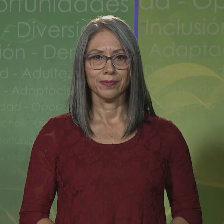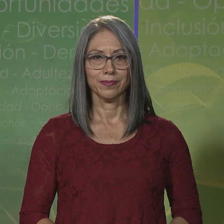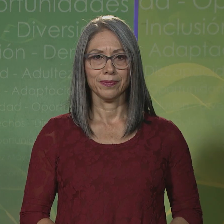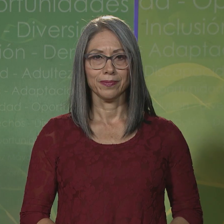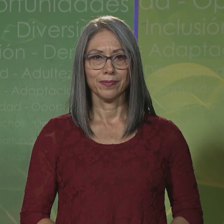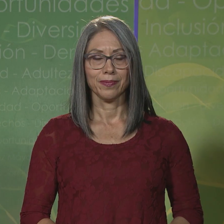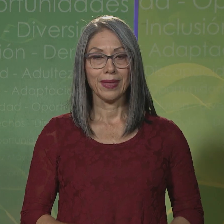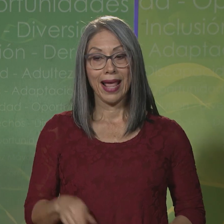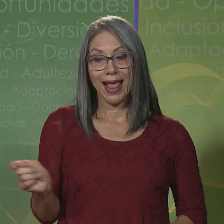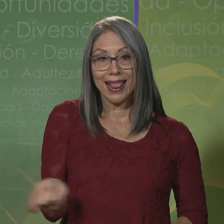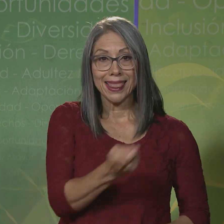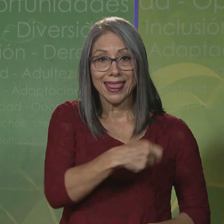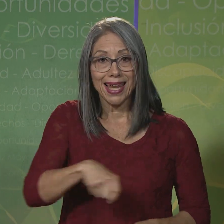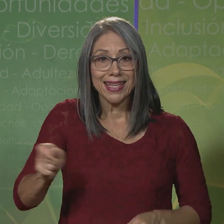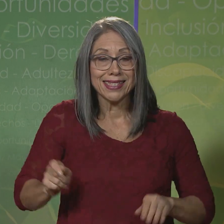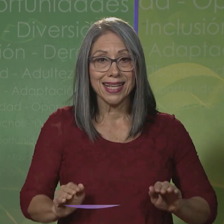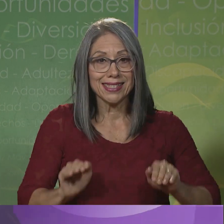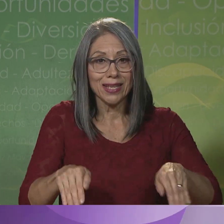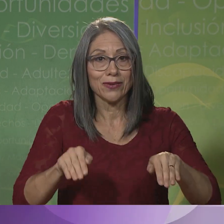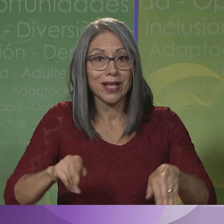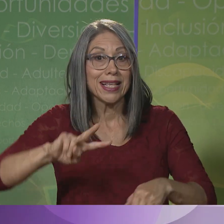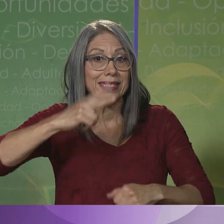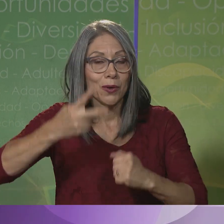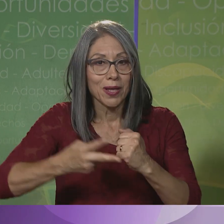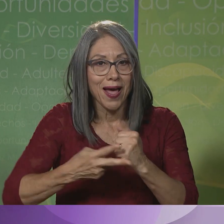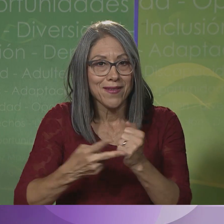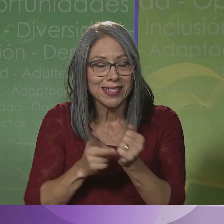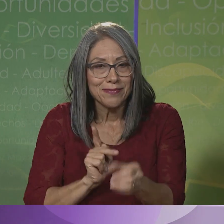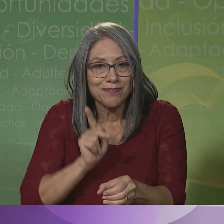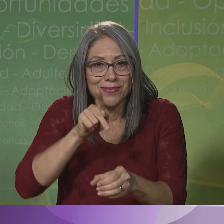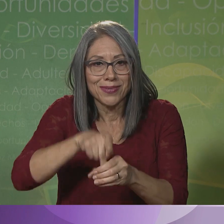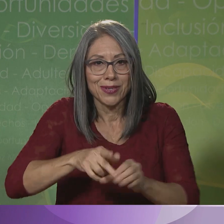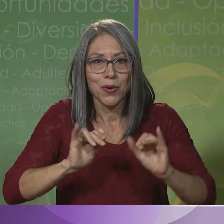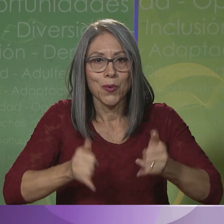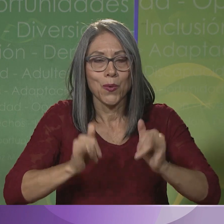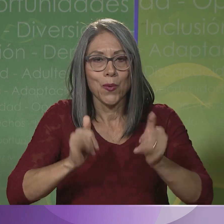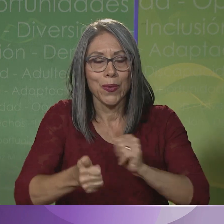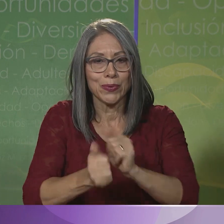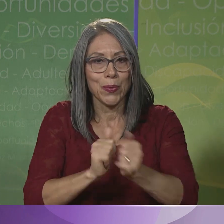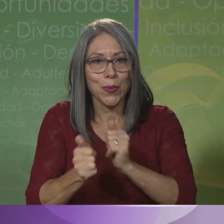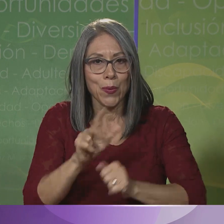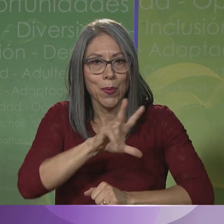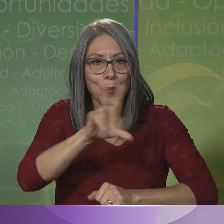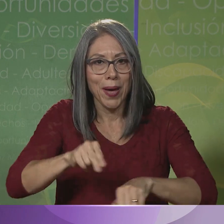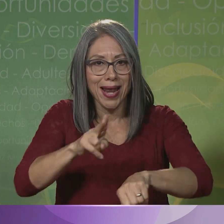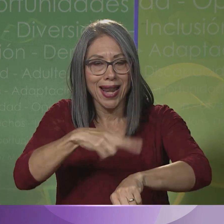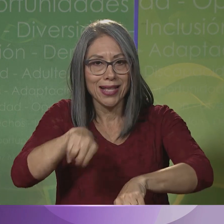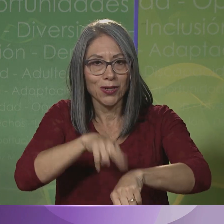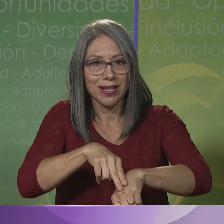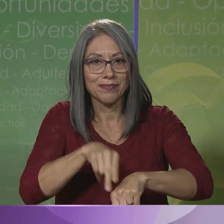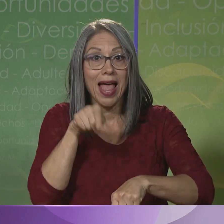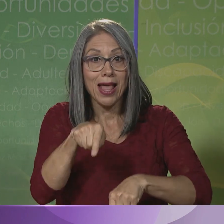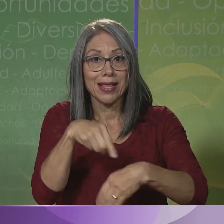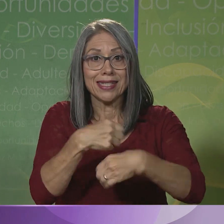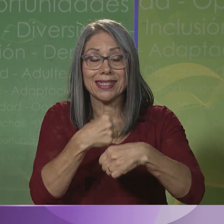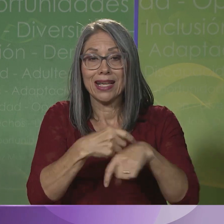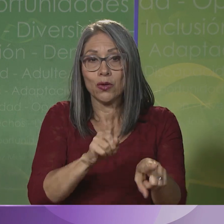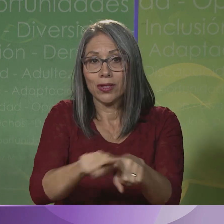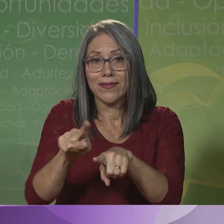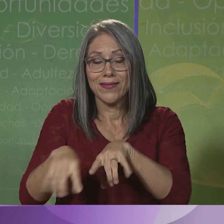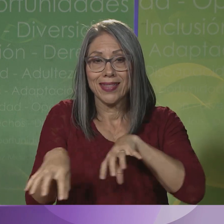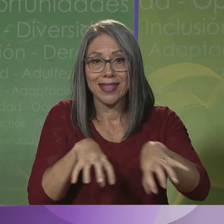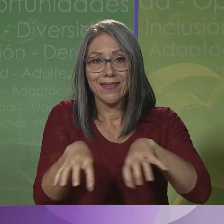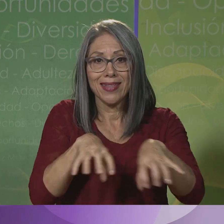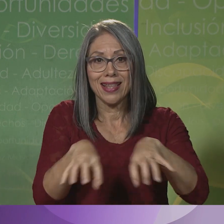El tenis en silla de ruedas fue por segunda vez parte de los Juegos Deportivos Paranacionales, en donde se llevaron a cabo eventos